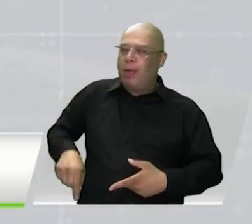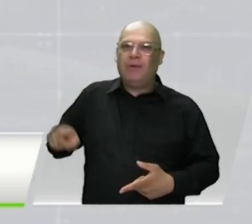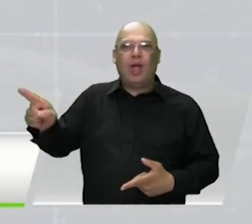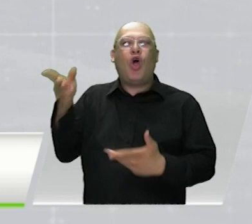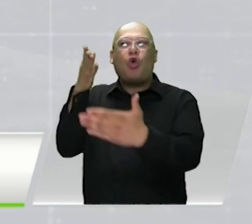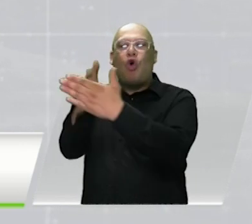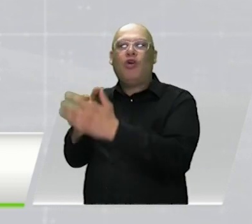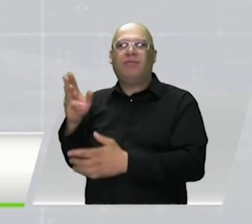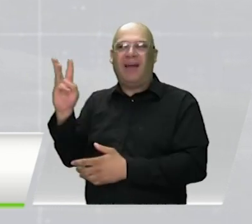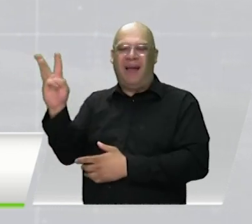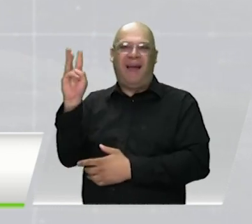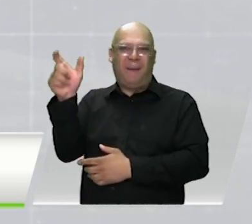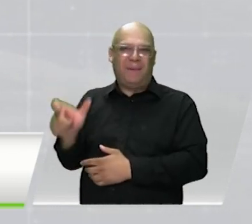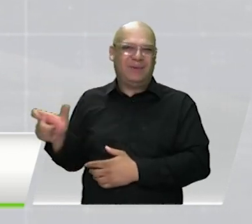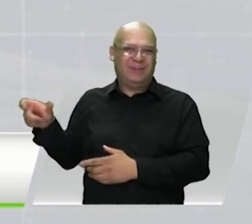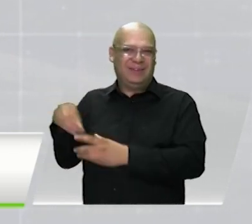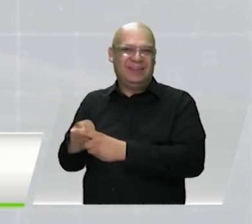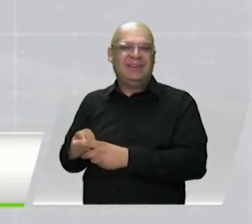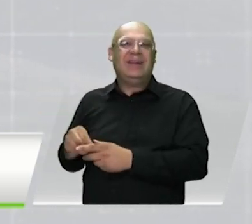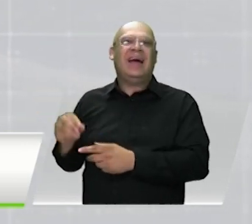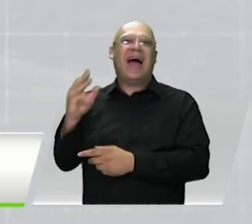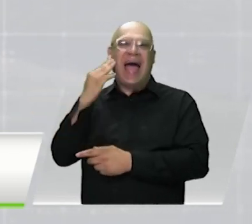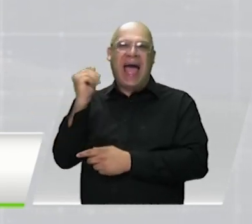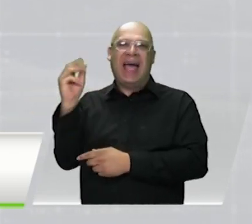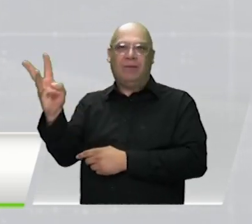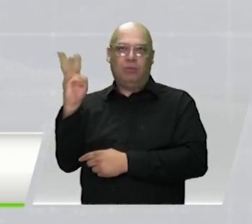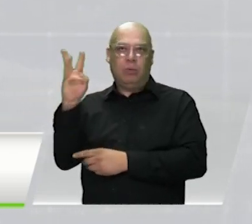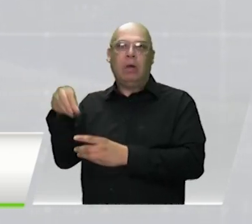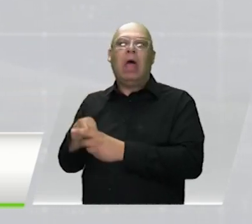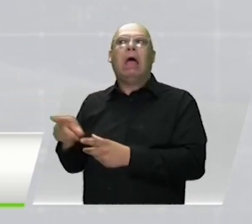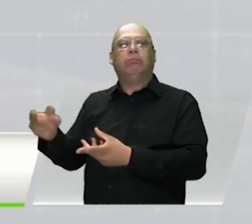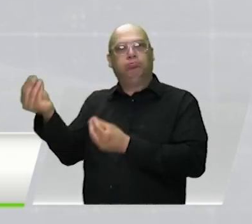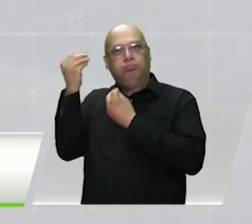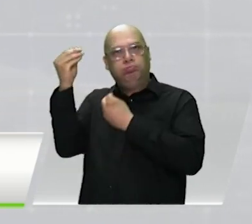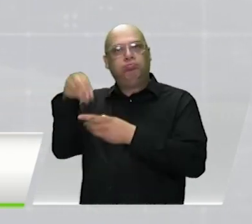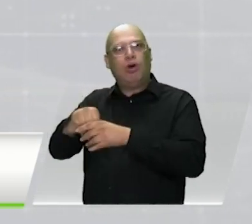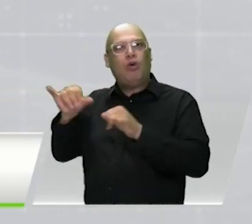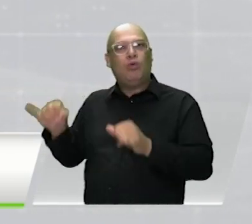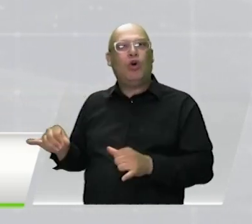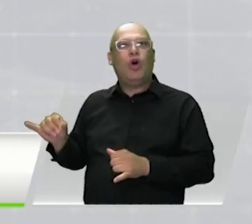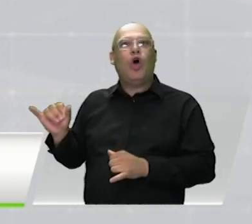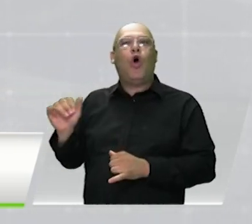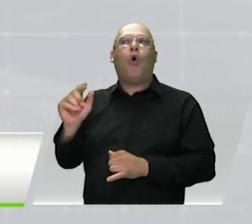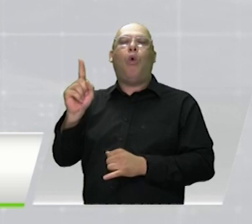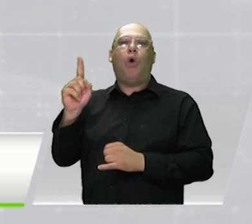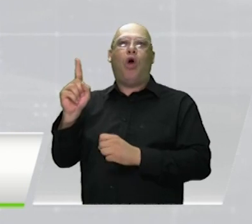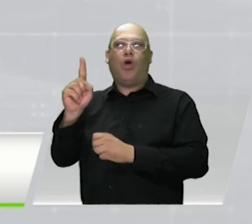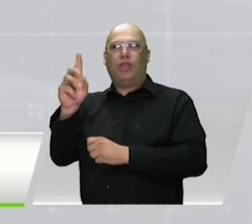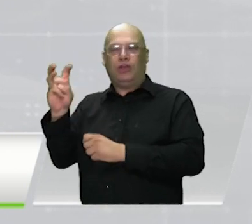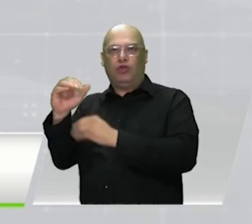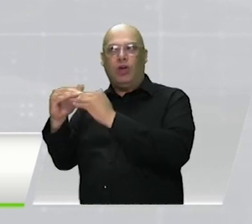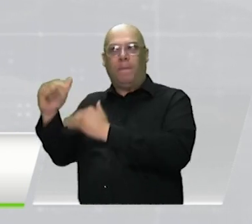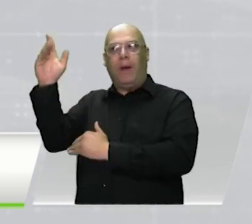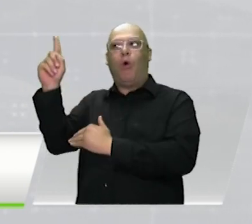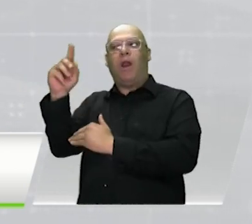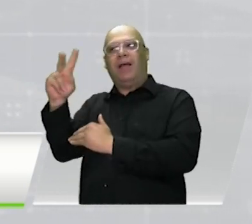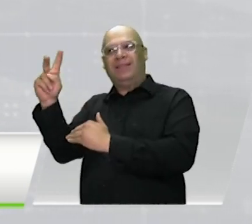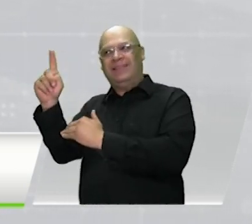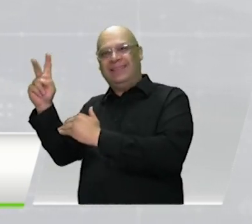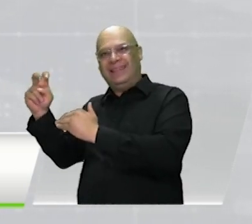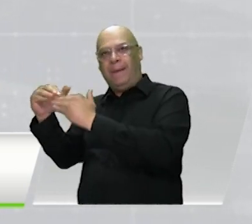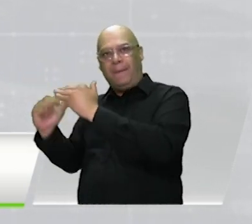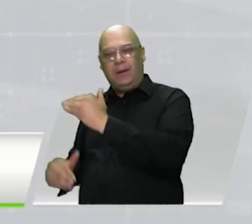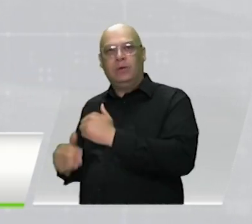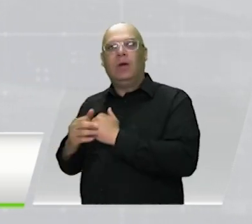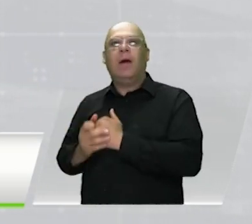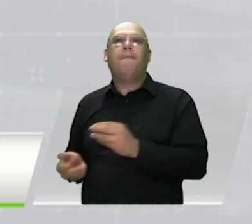agresoras o contra las niñas que también se están formando, que dos son menores de edad y una mayor de edad, y el